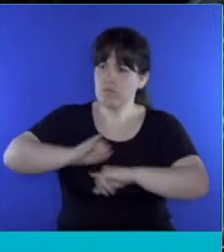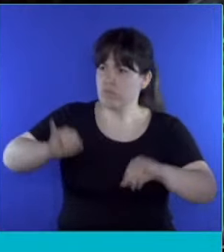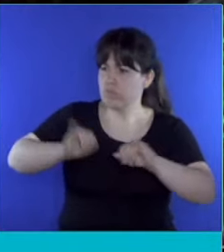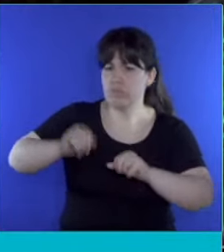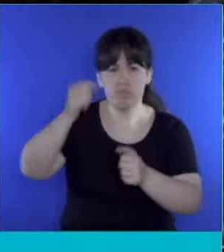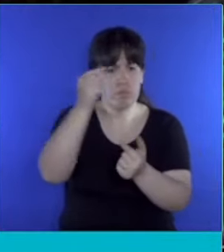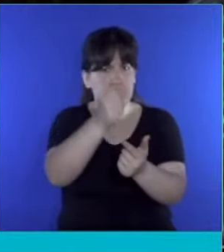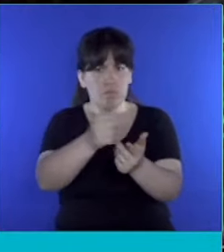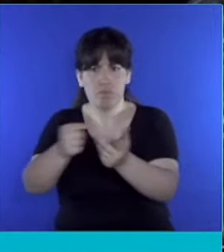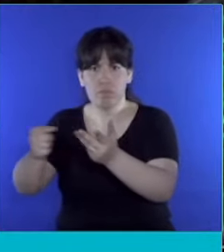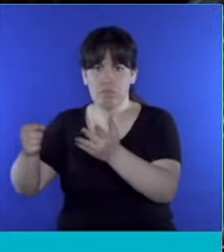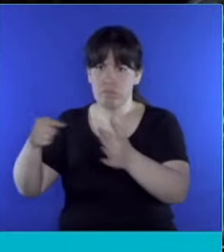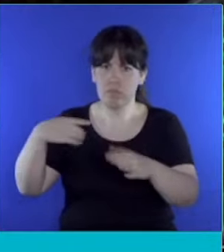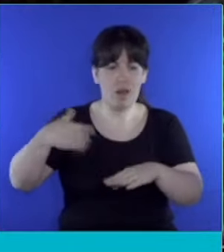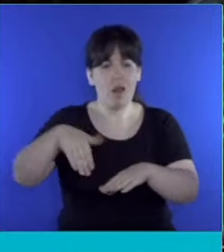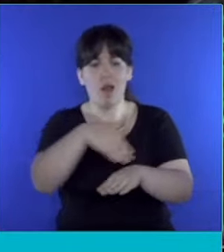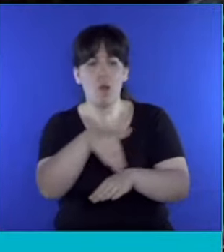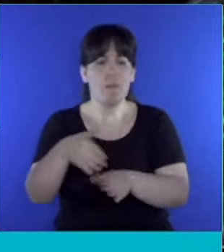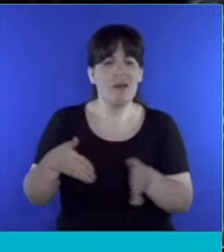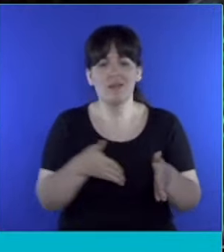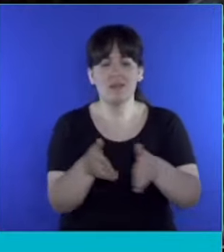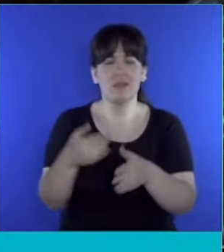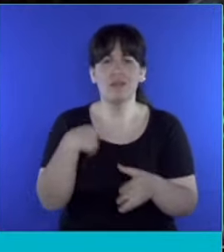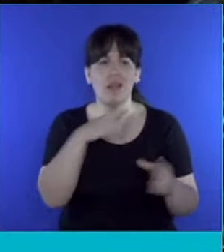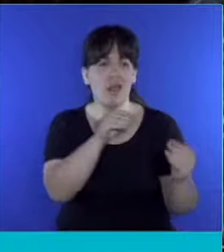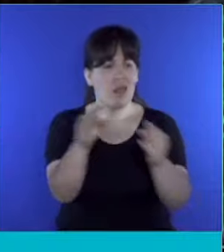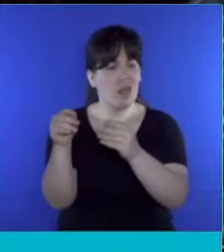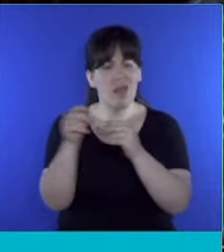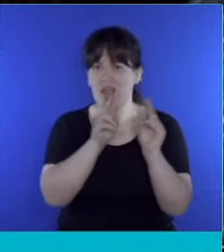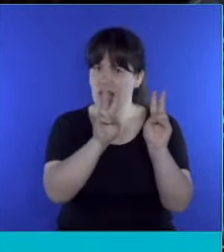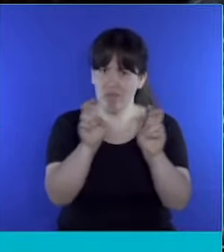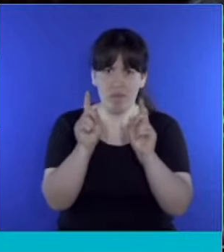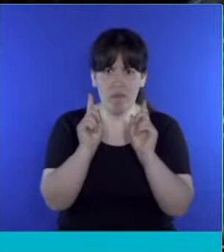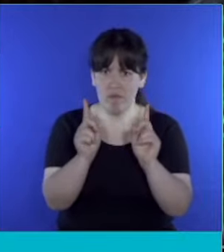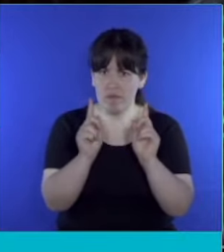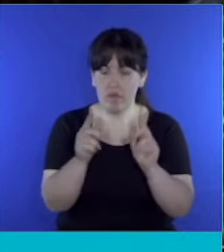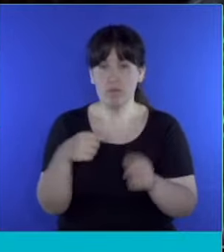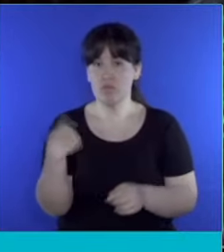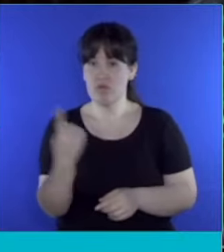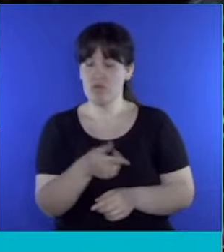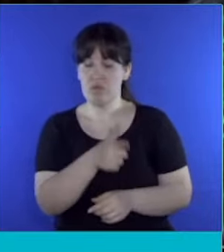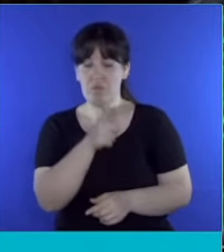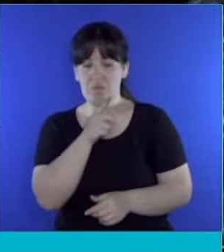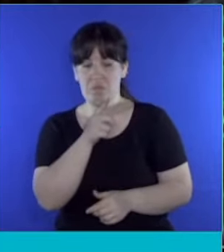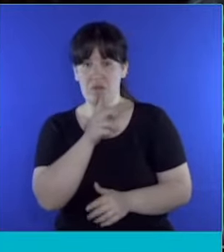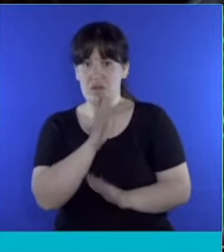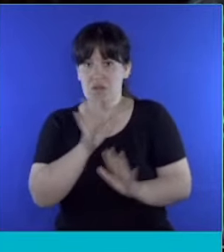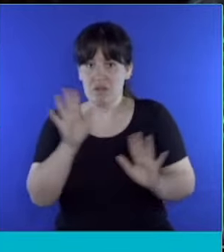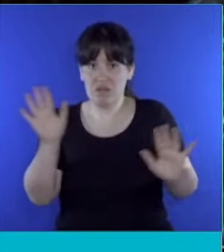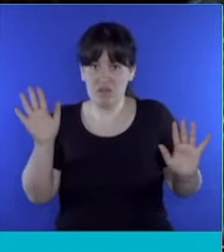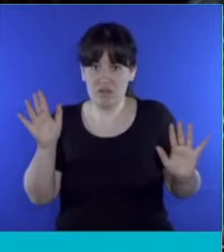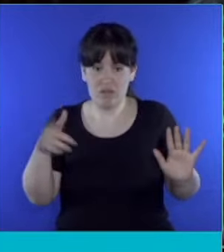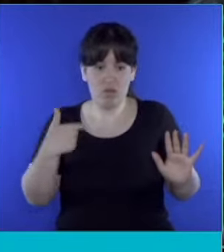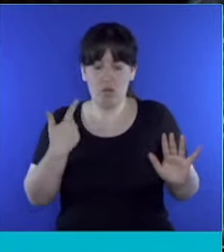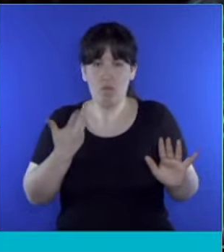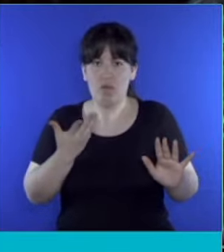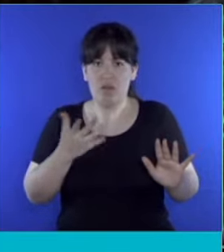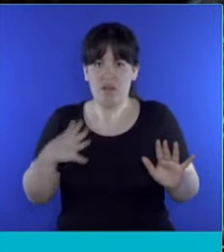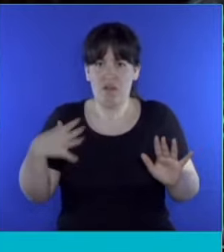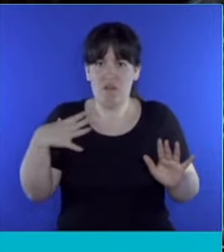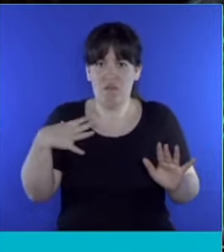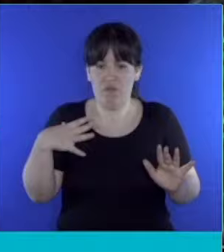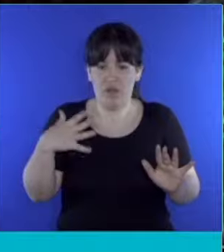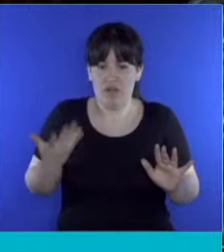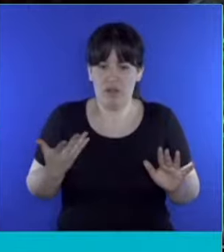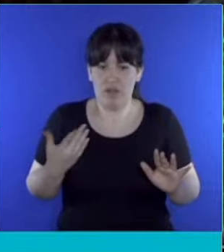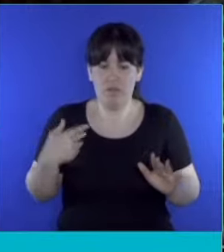en todos los pasillos, pero nosotros como legisladores parece que no nos hacemos cargo todavía, a